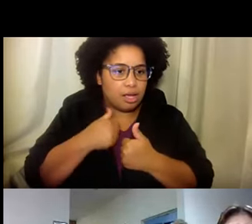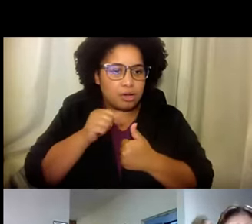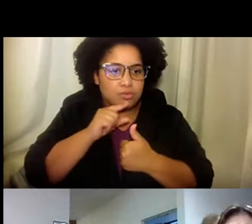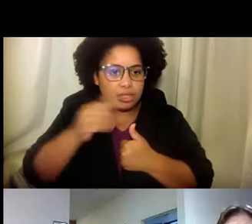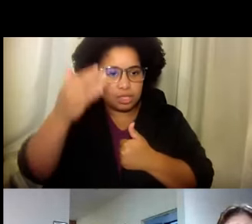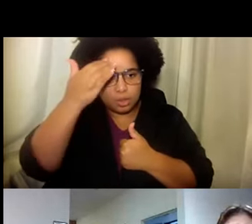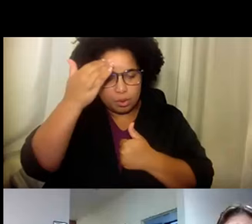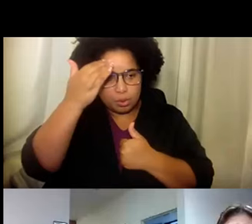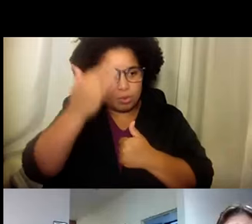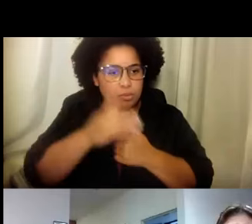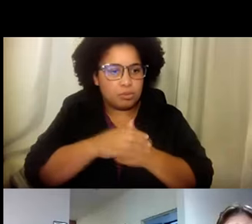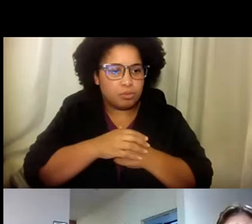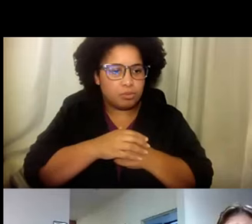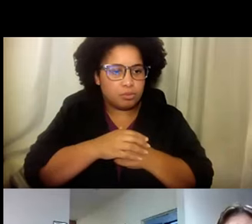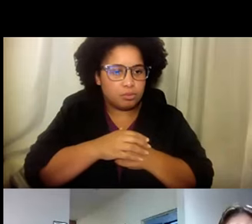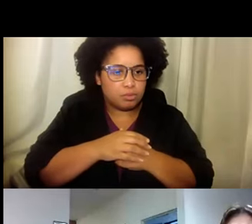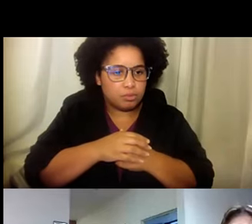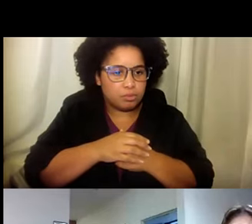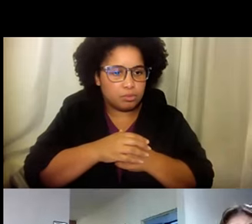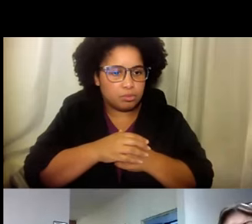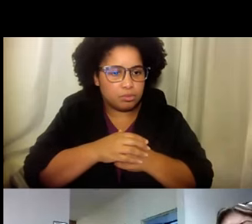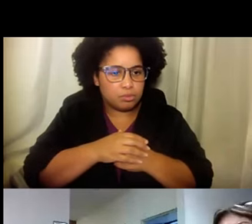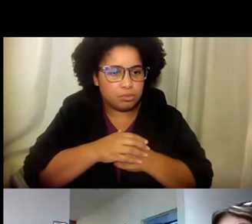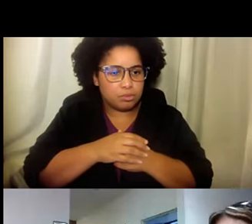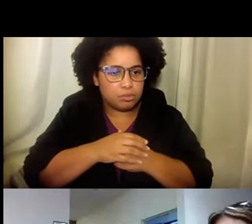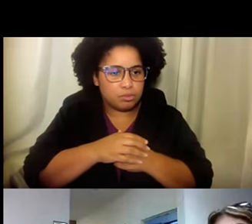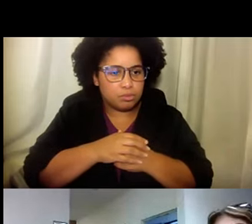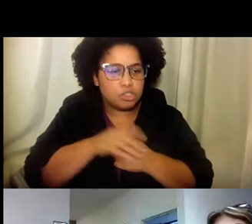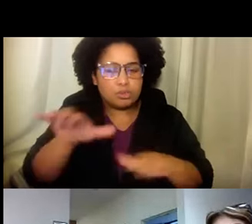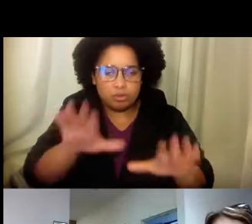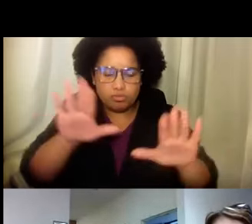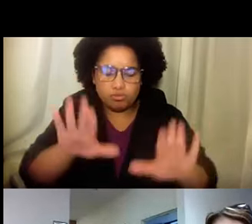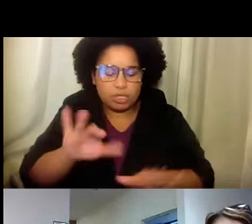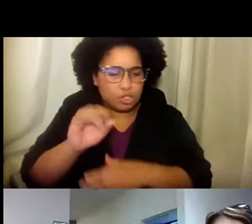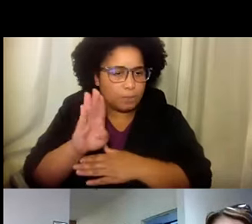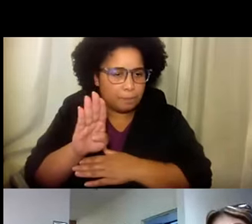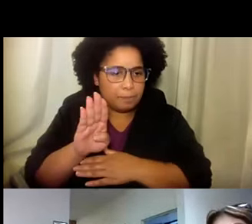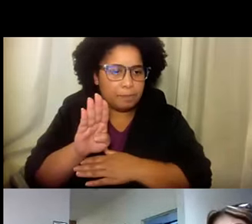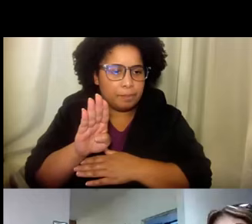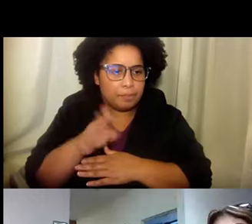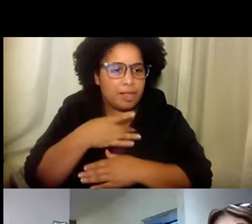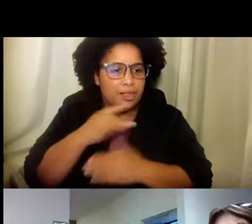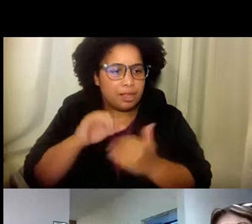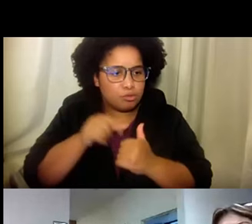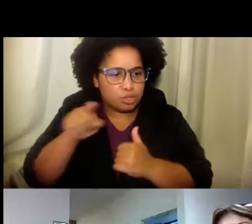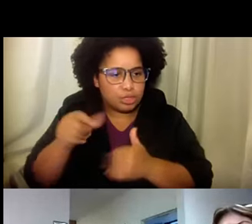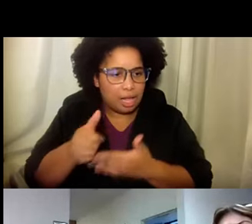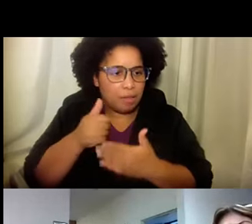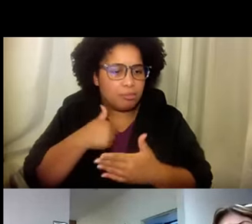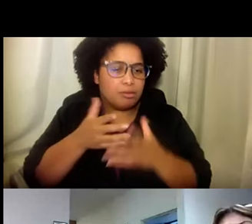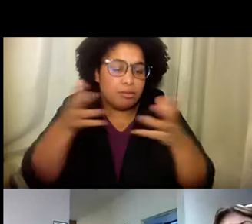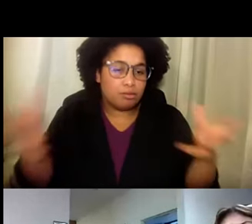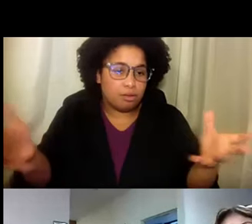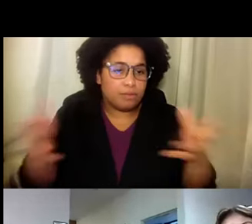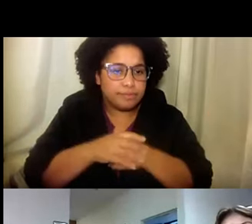con mucho. Lo cual se me ha dificultado al paso de los años. Y ella hace un trabajo genial, excelente. Me